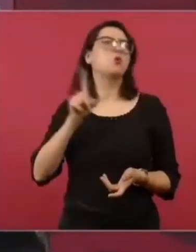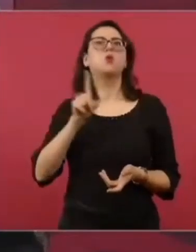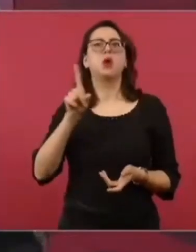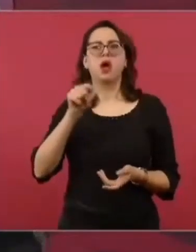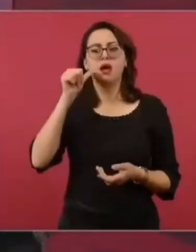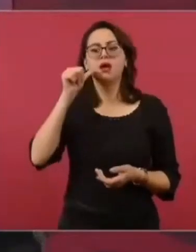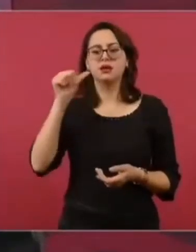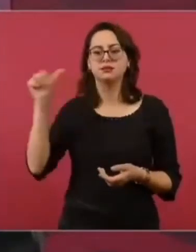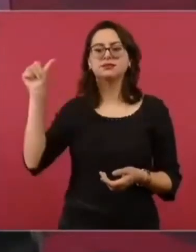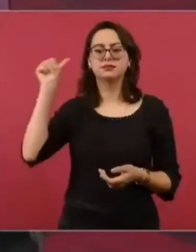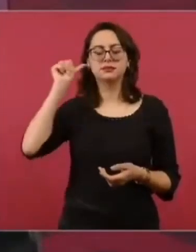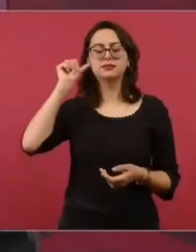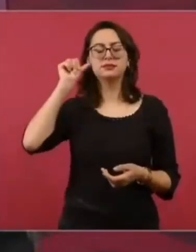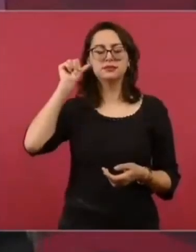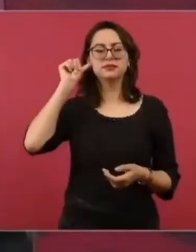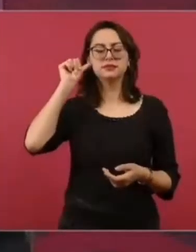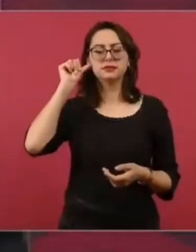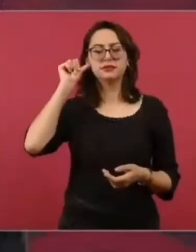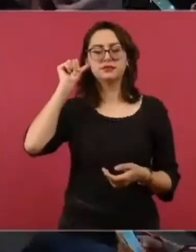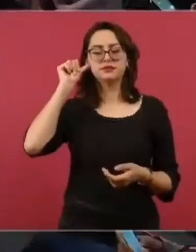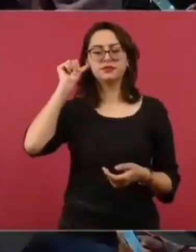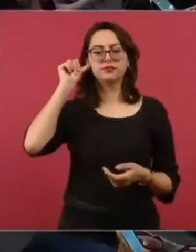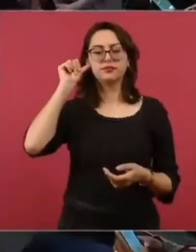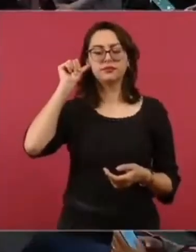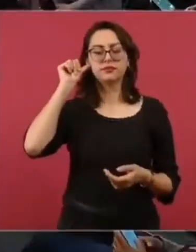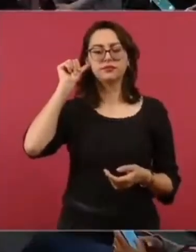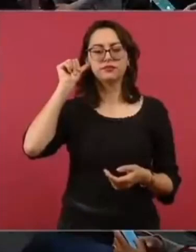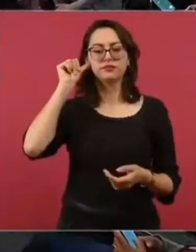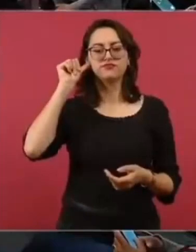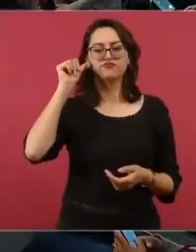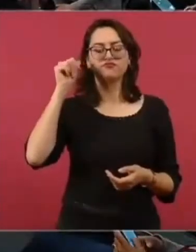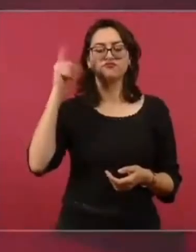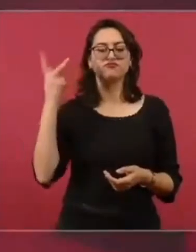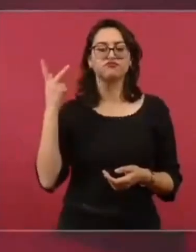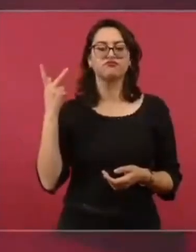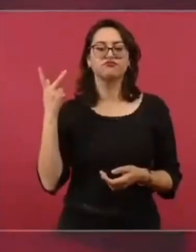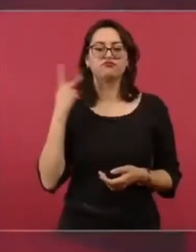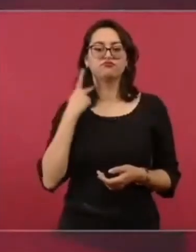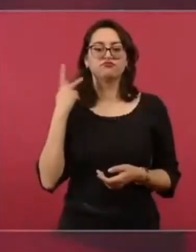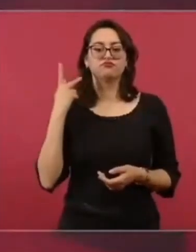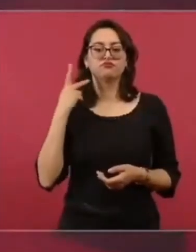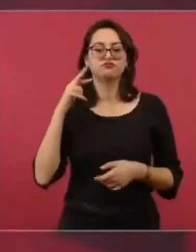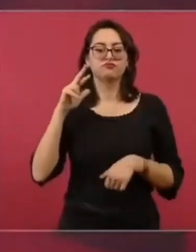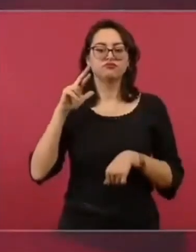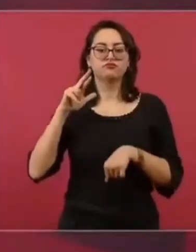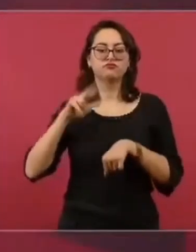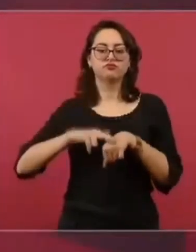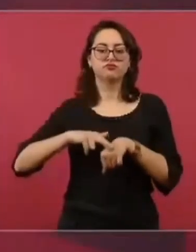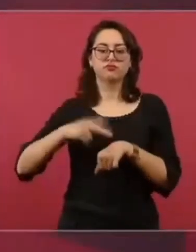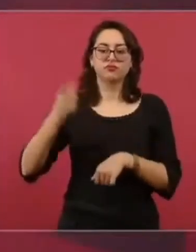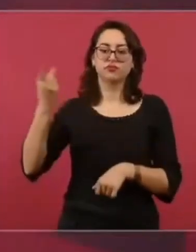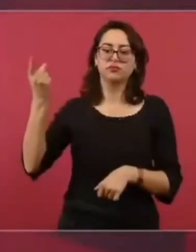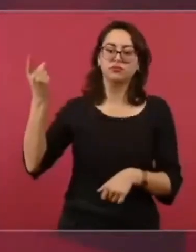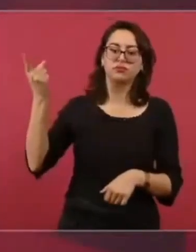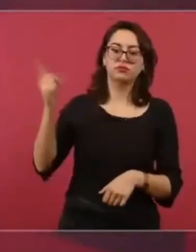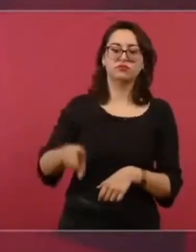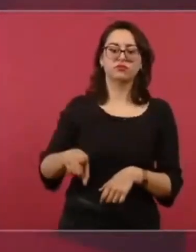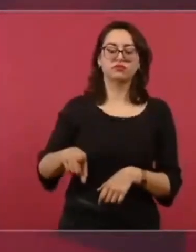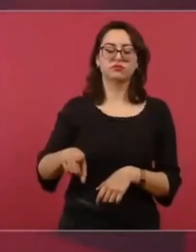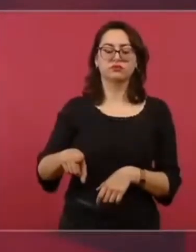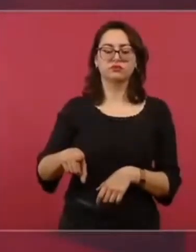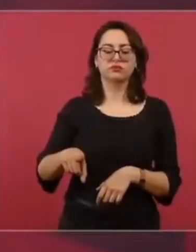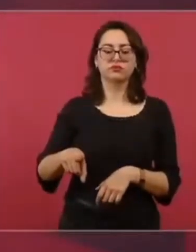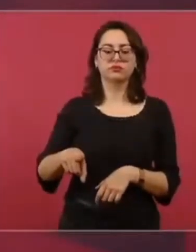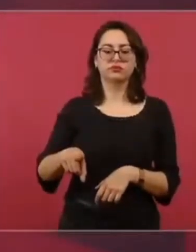una orden del procurador llevó a que